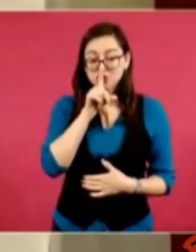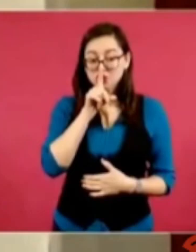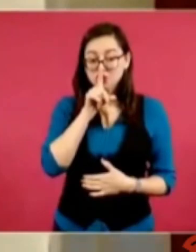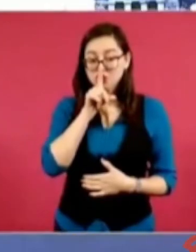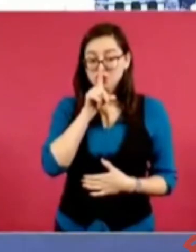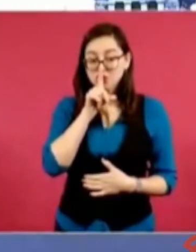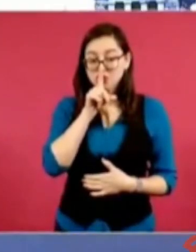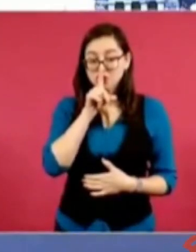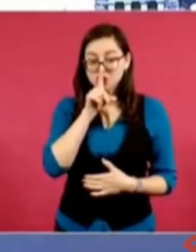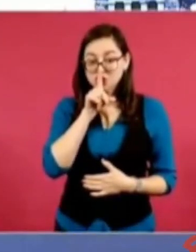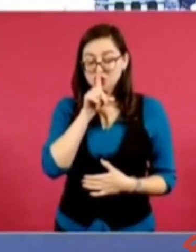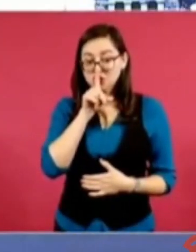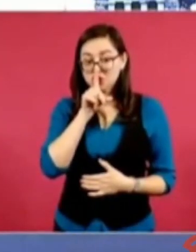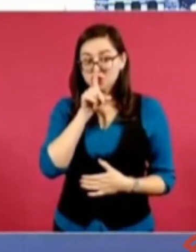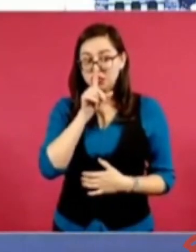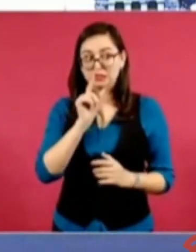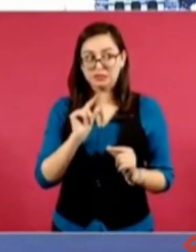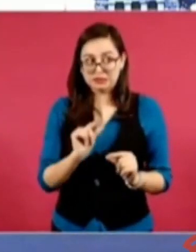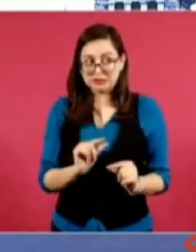porque no queríamos